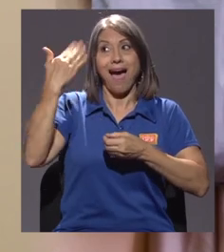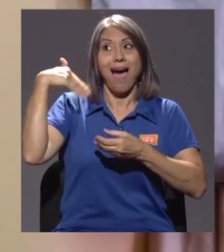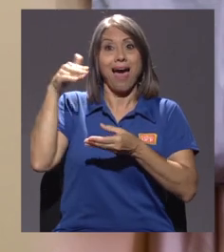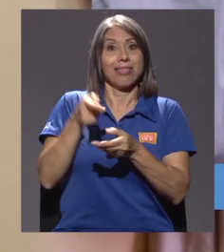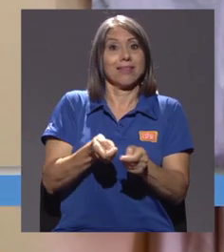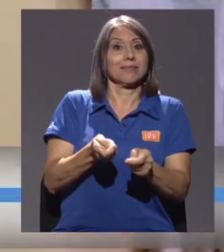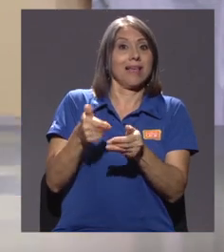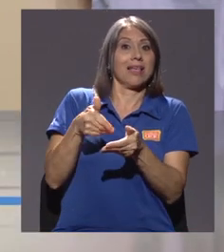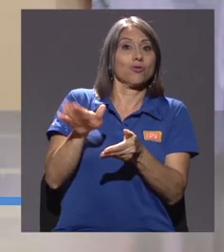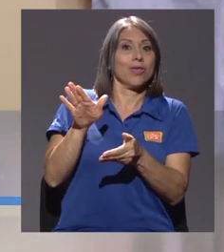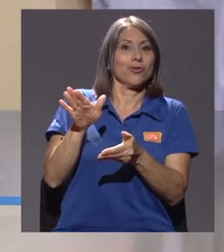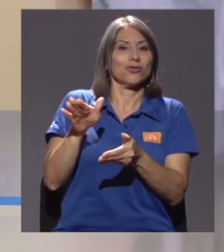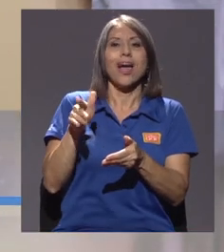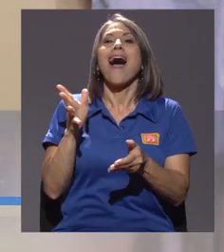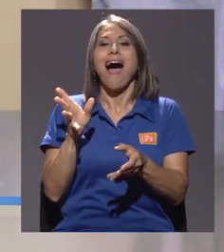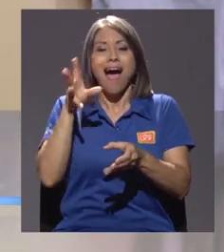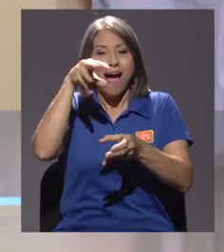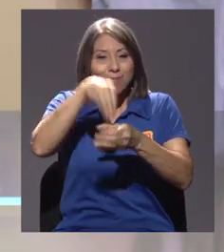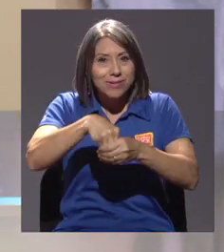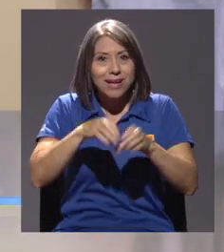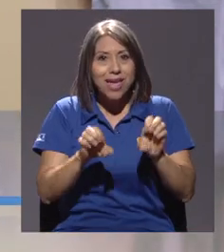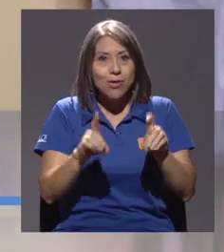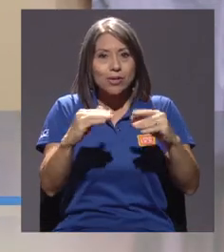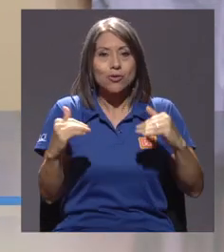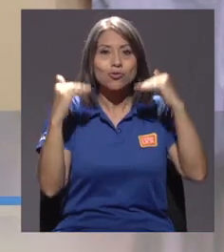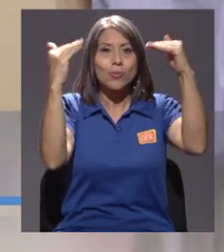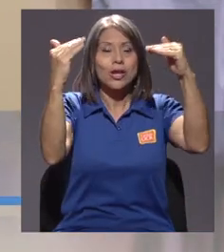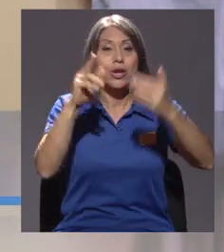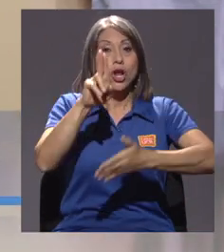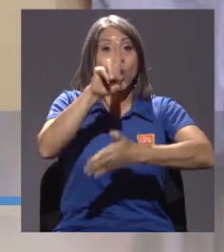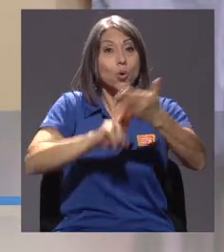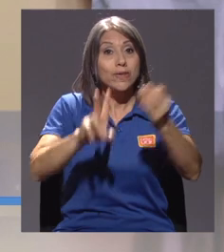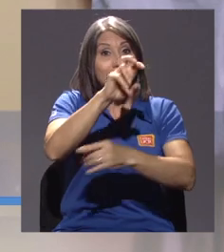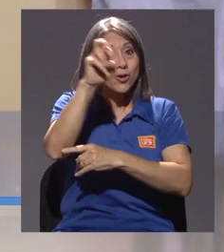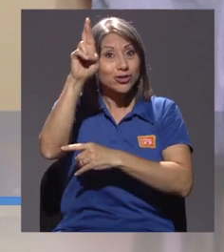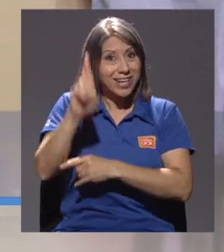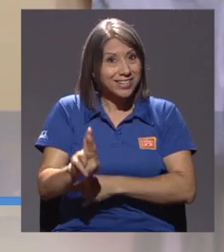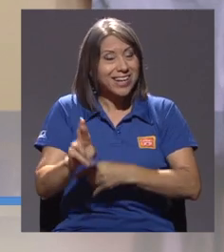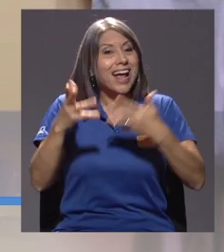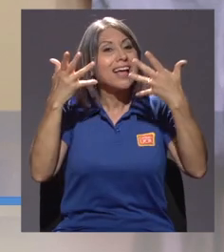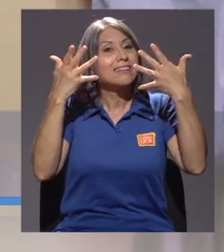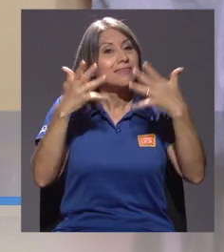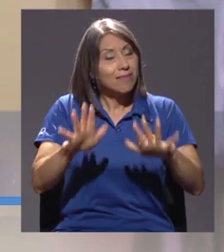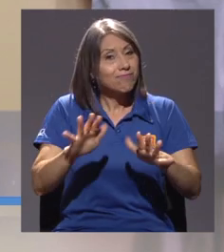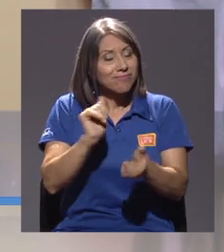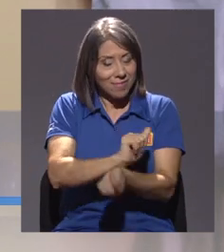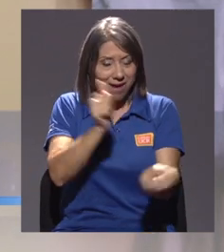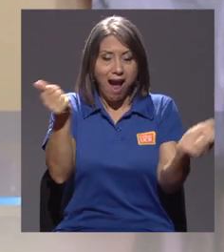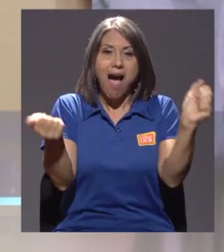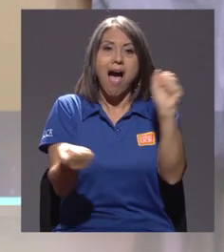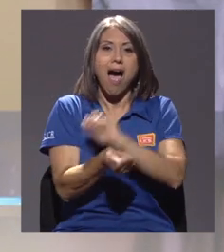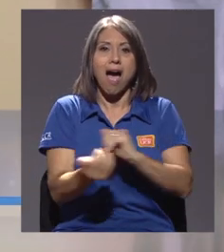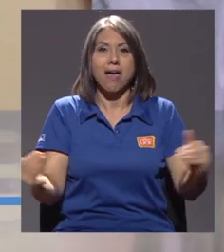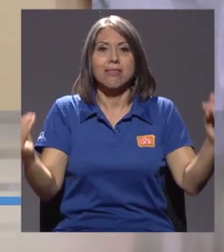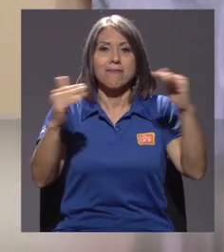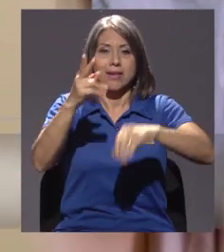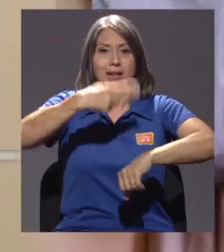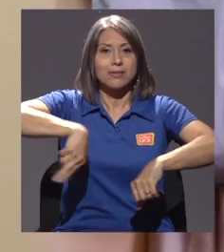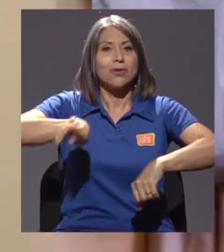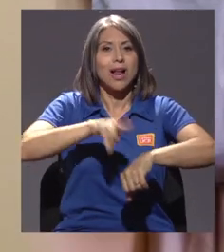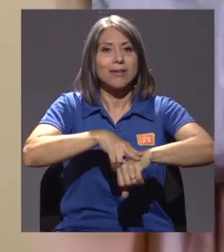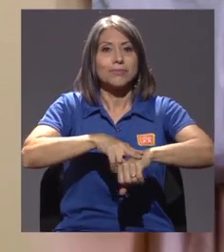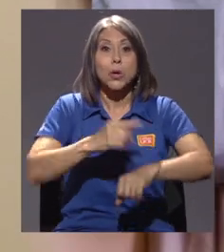educación superior. O la Universidad de Costa Rica rompe el esquema a nivel nacional,